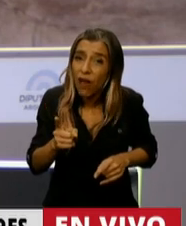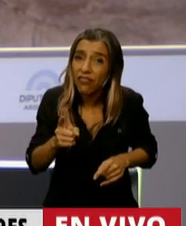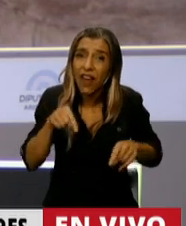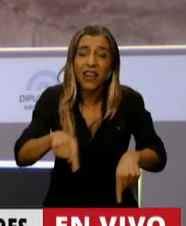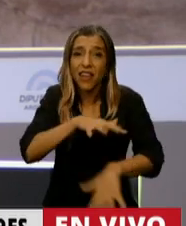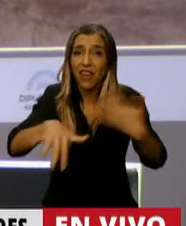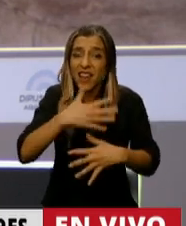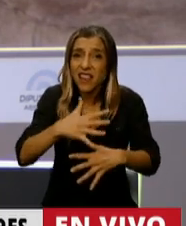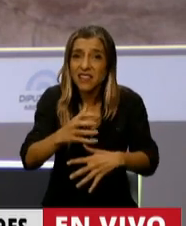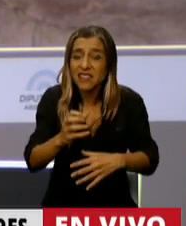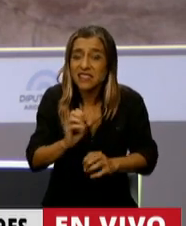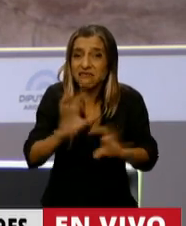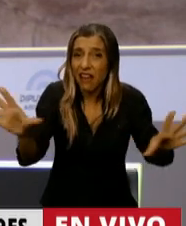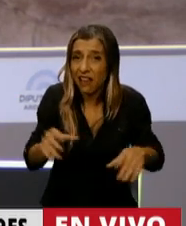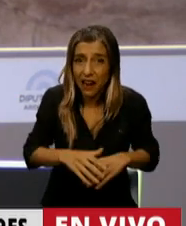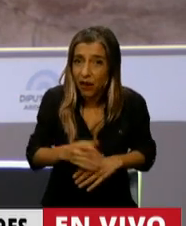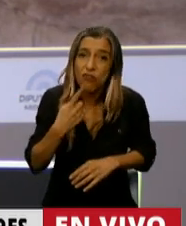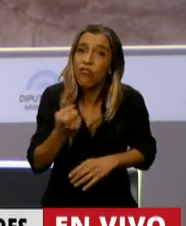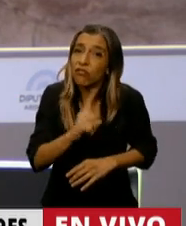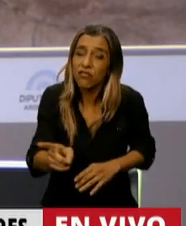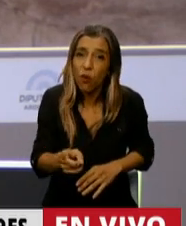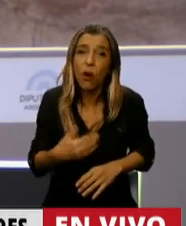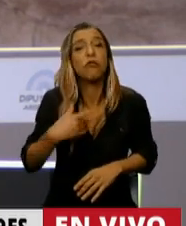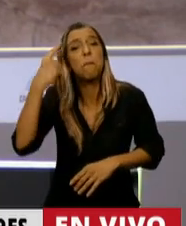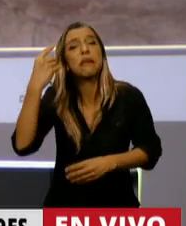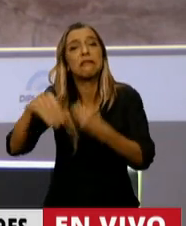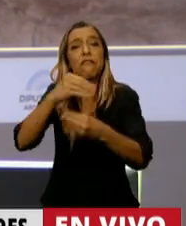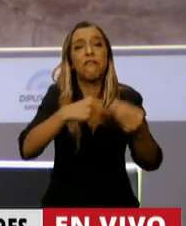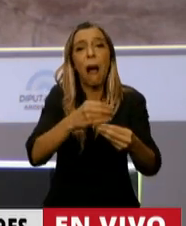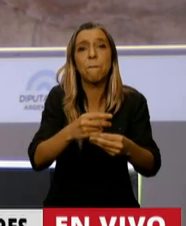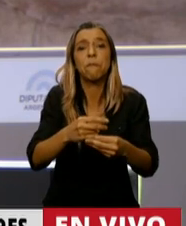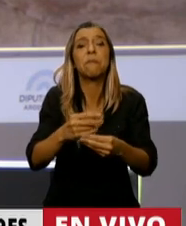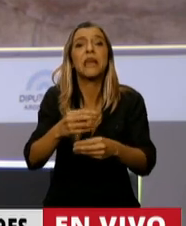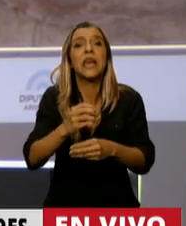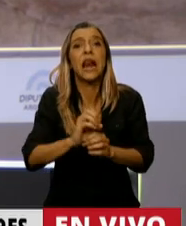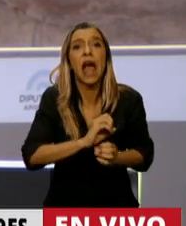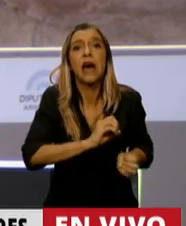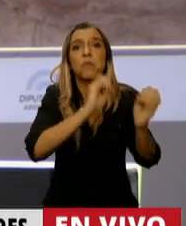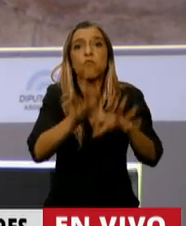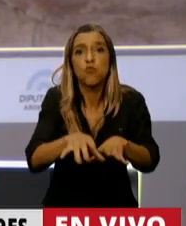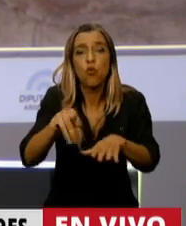Y creen que la gente que se instala en un terreno que estaba vacío y lleno de basura,